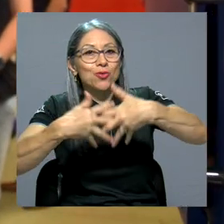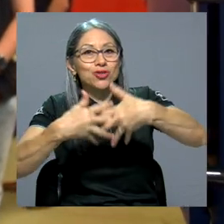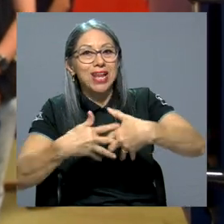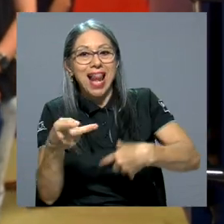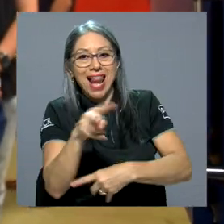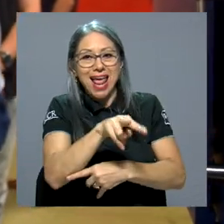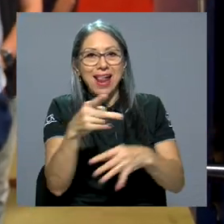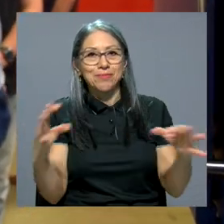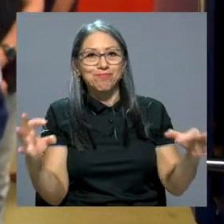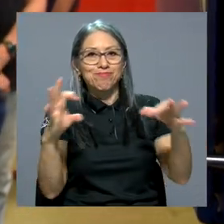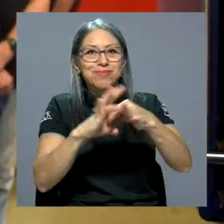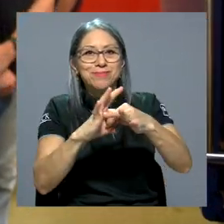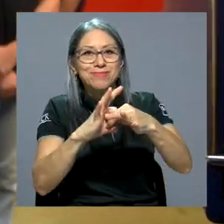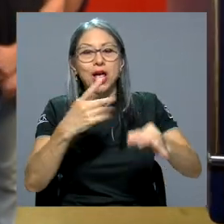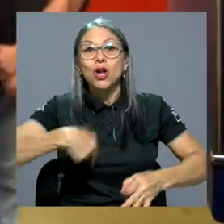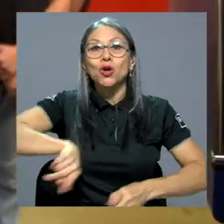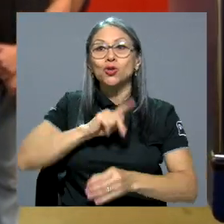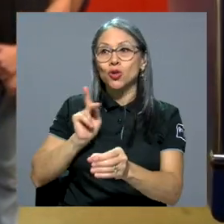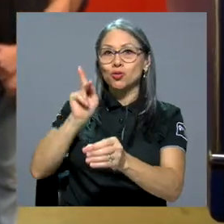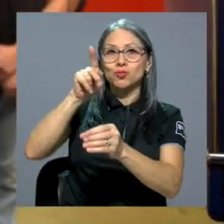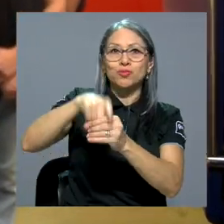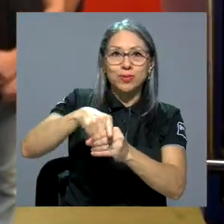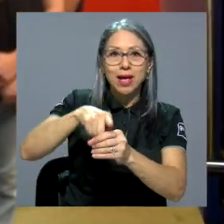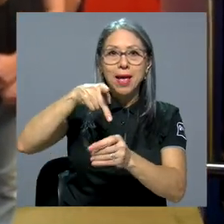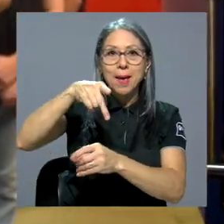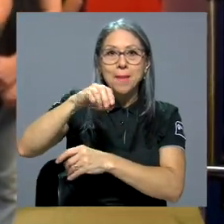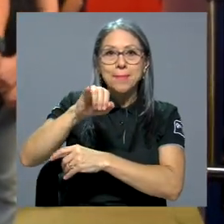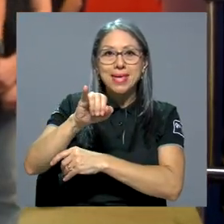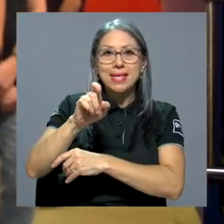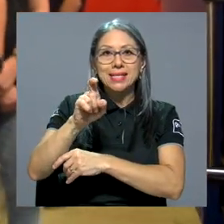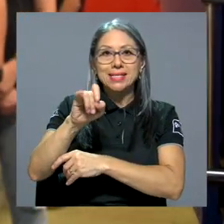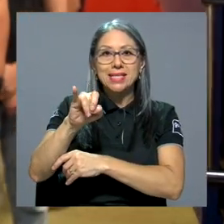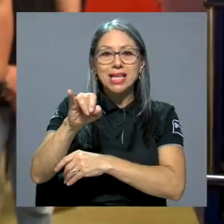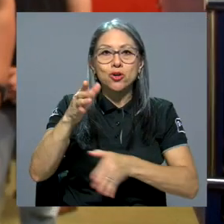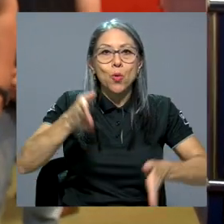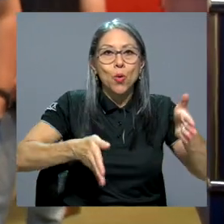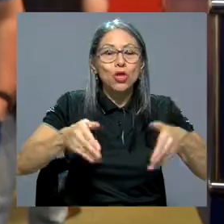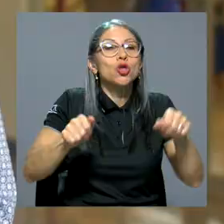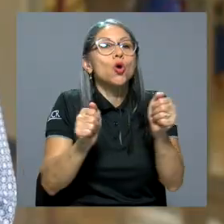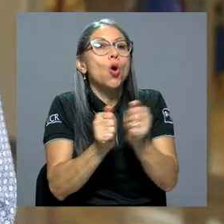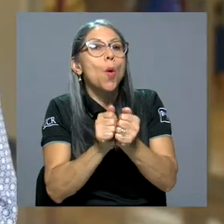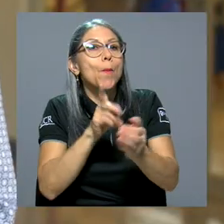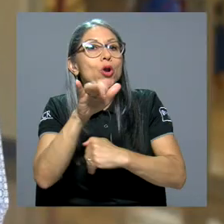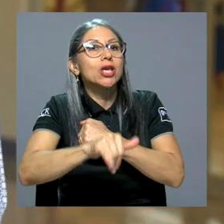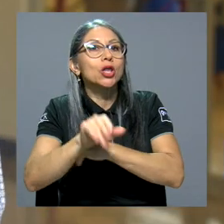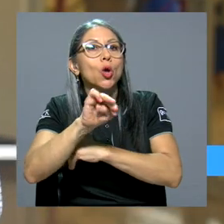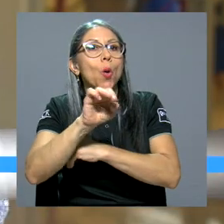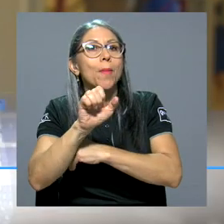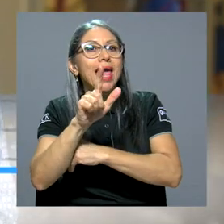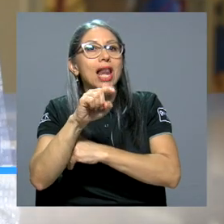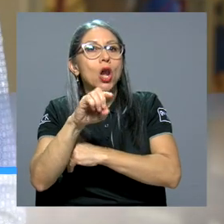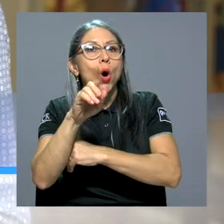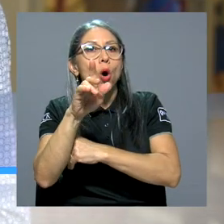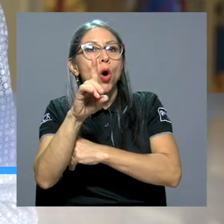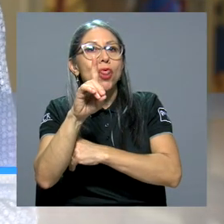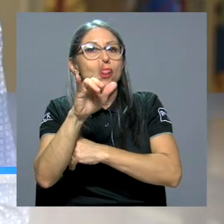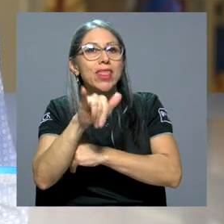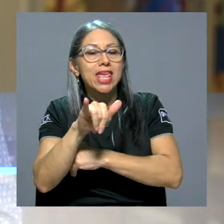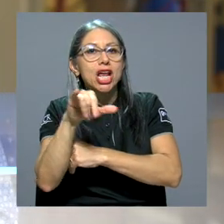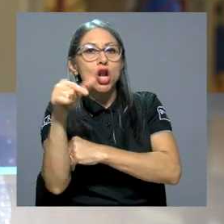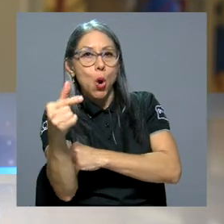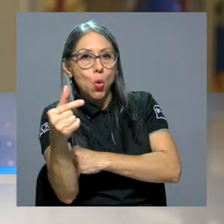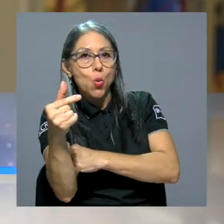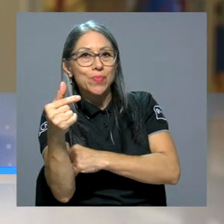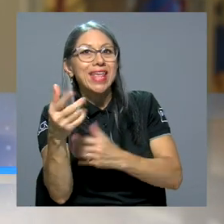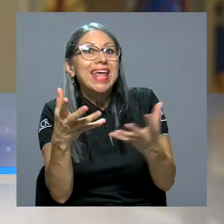Bueno, nosotros participamos en el PITS Robotic y estuvimos con el proyecto del MelodyGlow. Bueno, nosotros con el MelodyGlow buscábamos